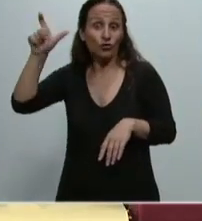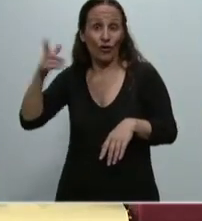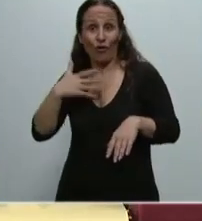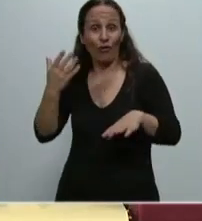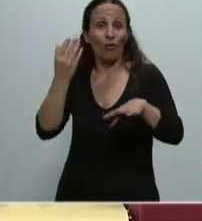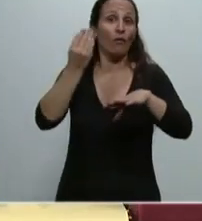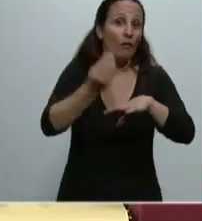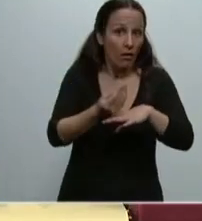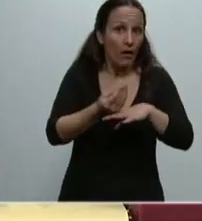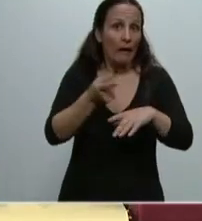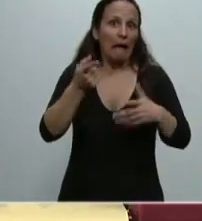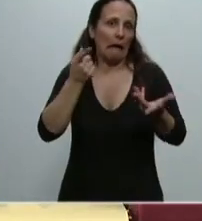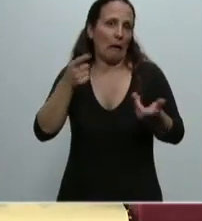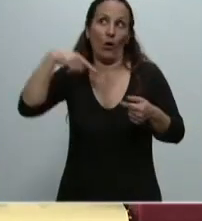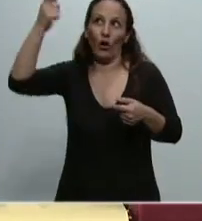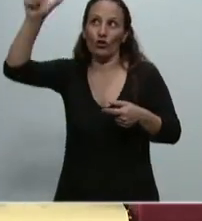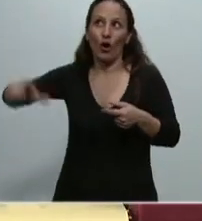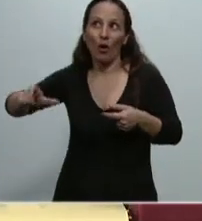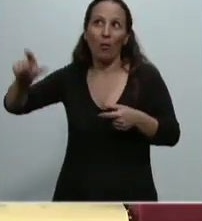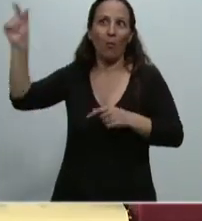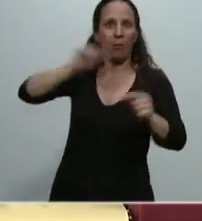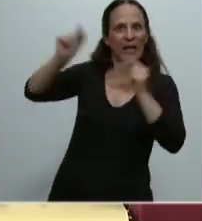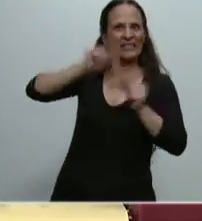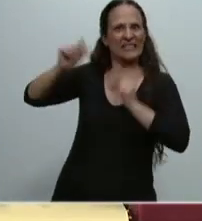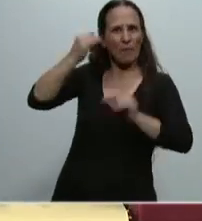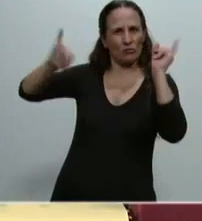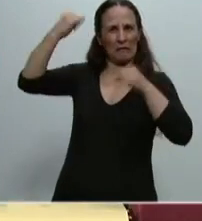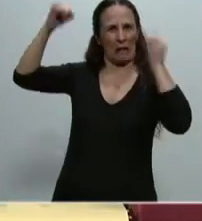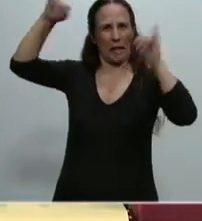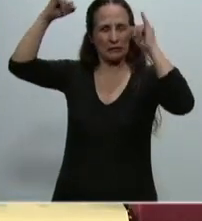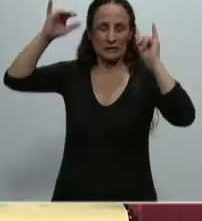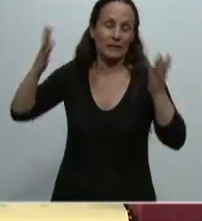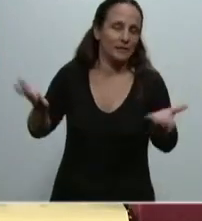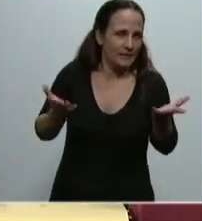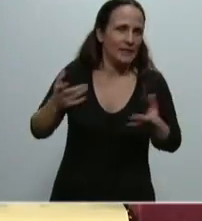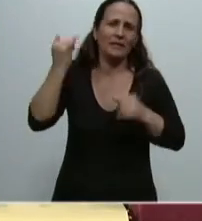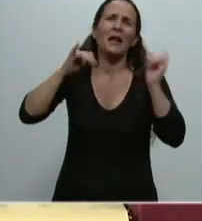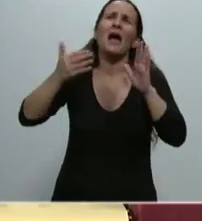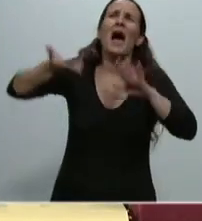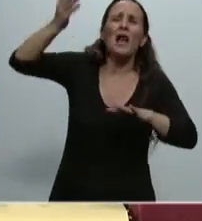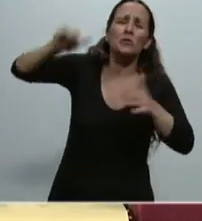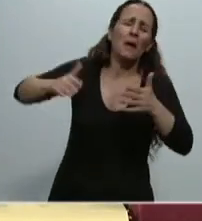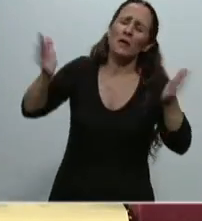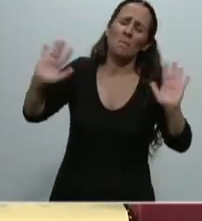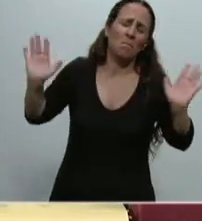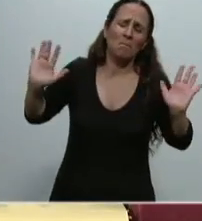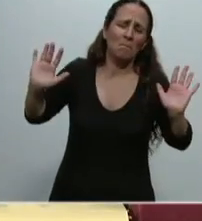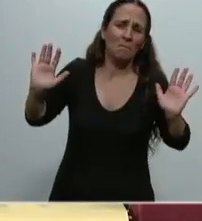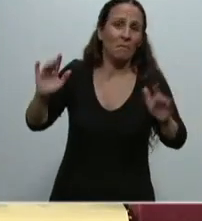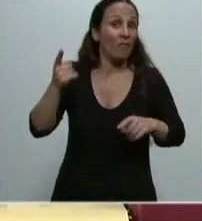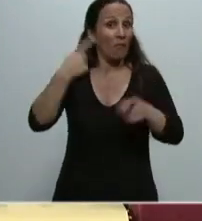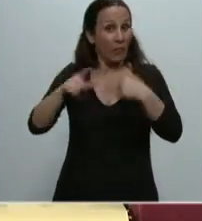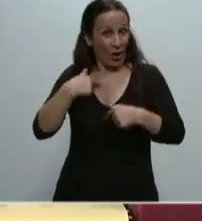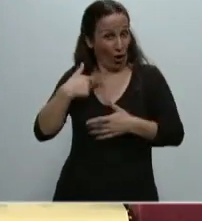a la Argentina a tasas que vaya a saber a lo mejor tal vez más bajas, más altas, no importa. Pero entraríamos